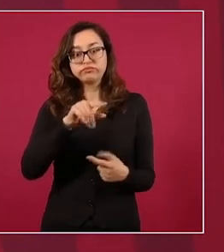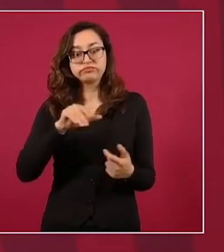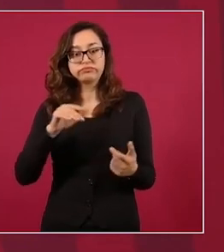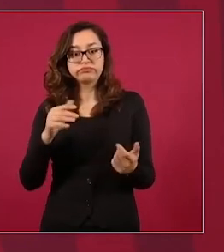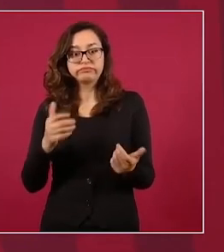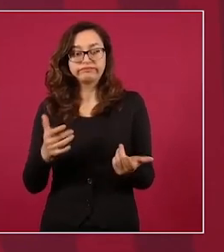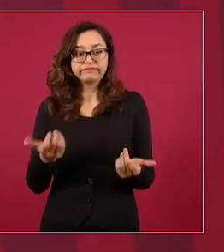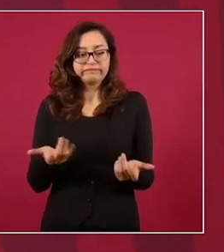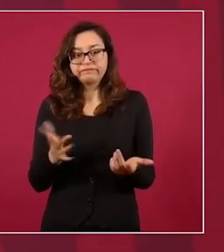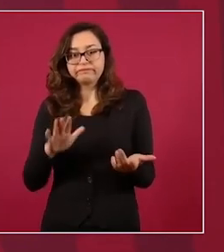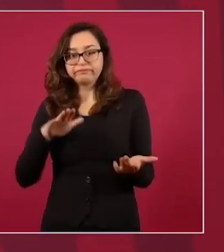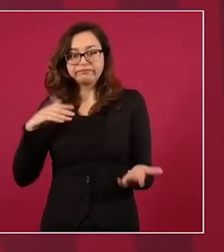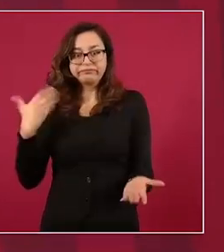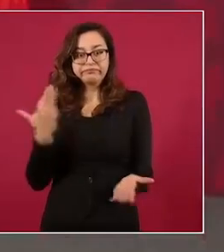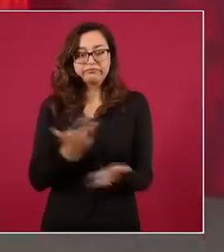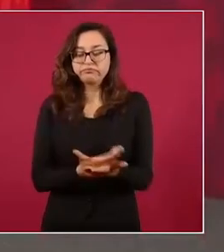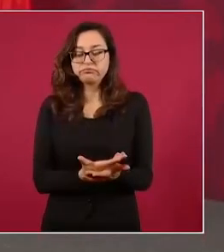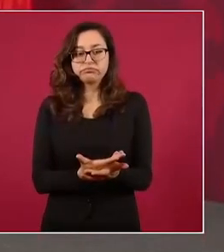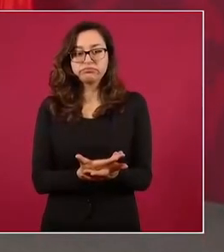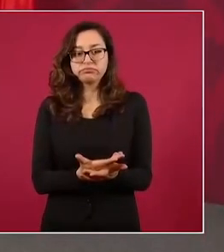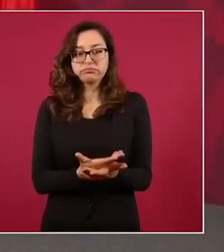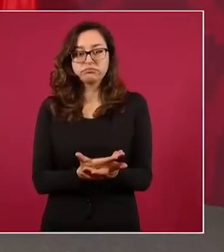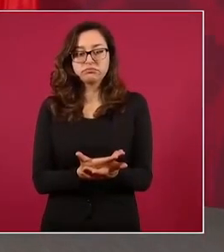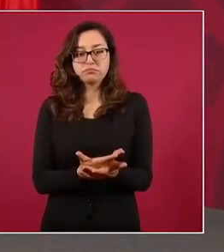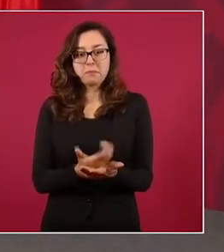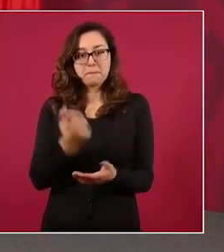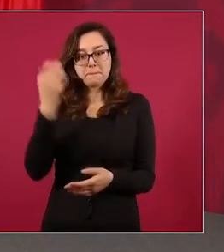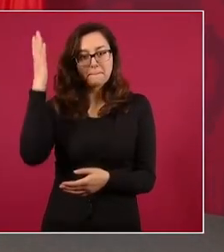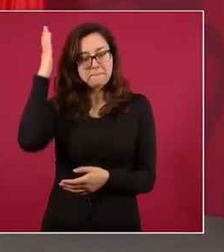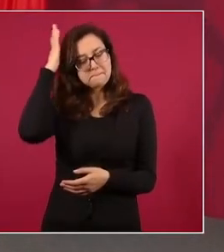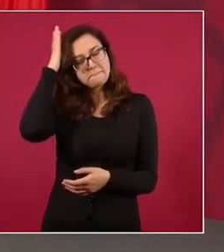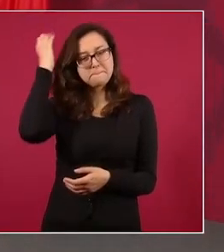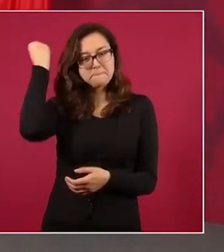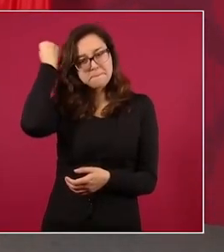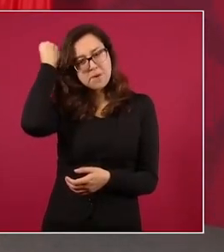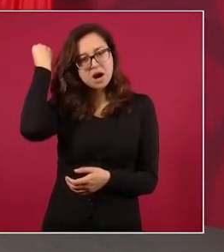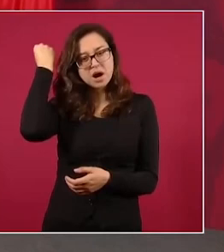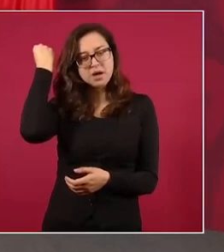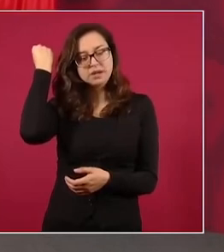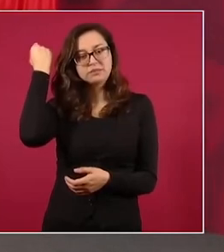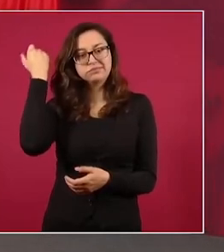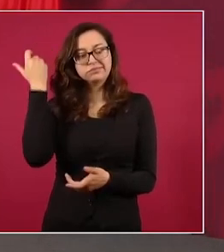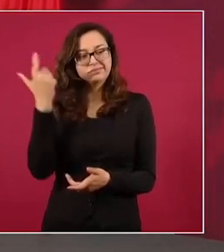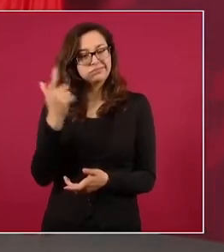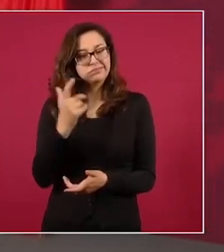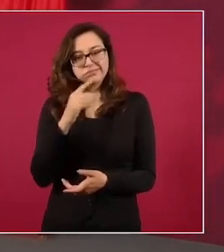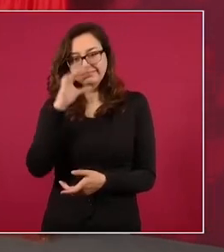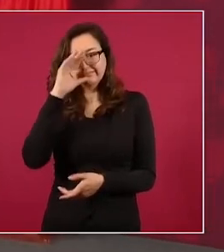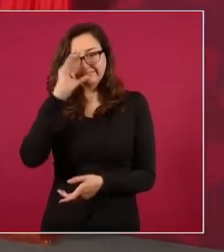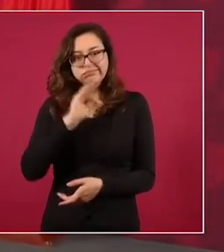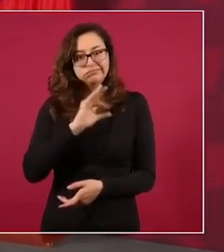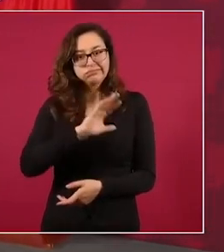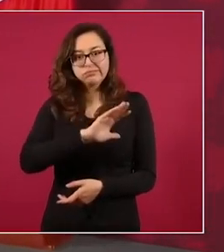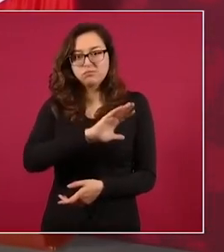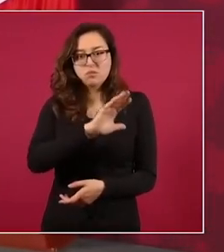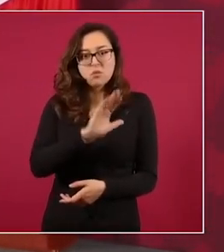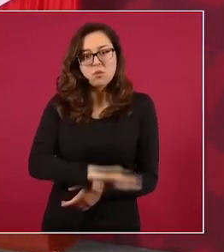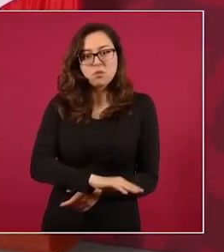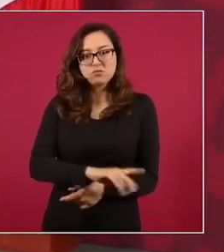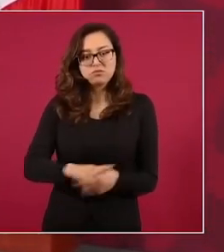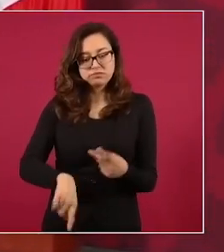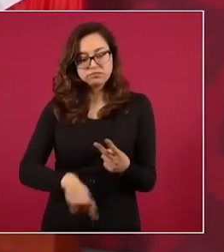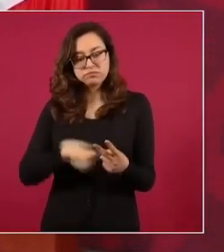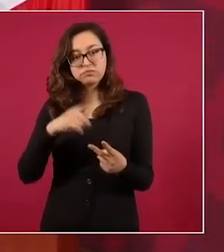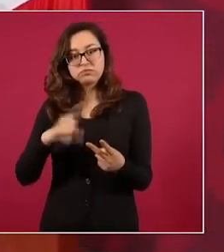la cabeza, falleció y otra persona